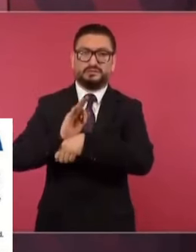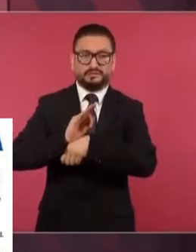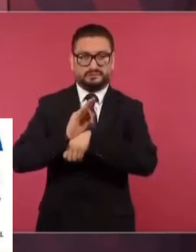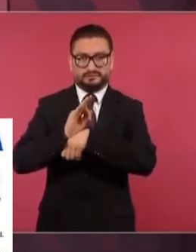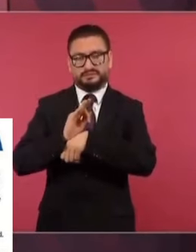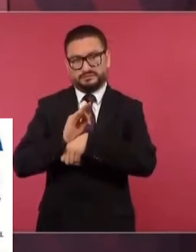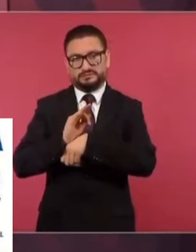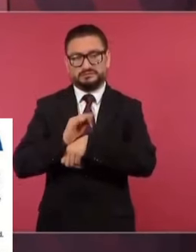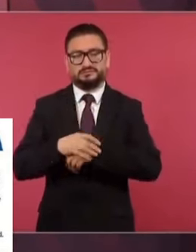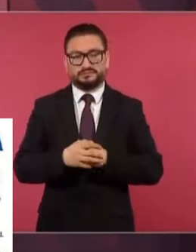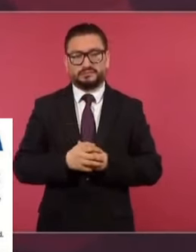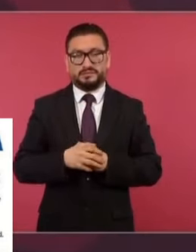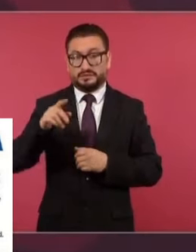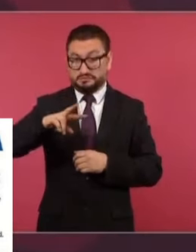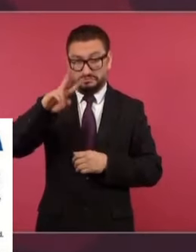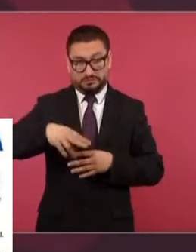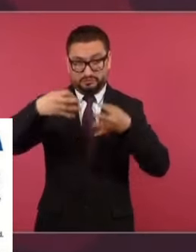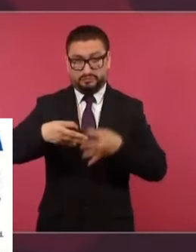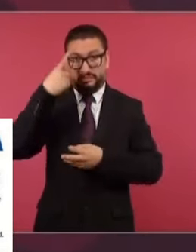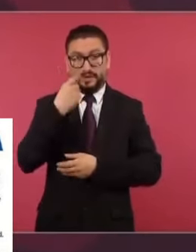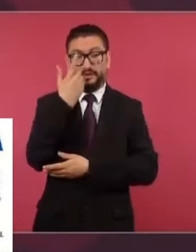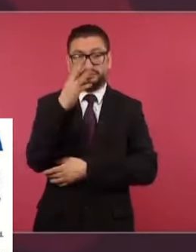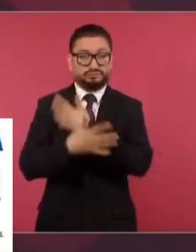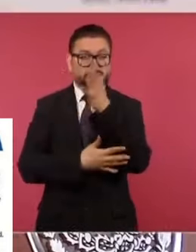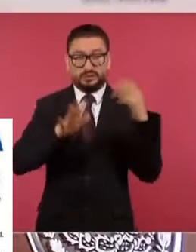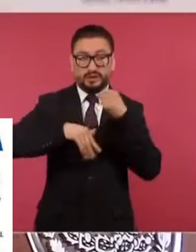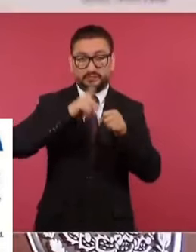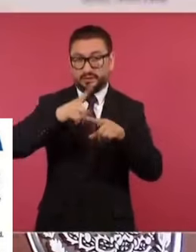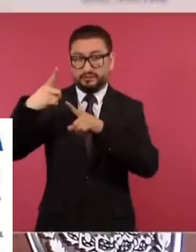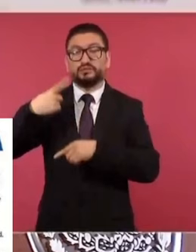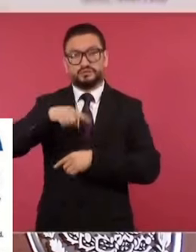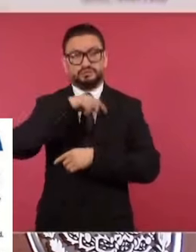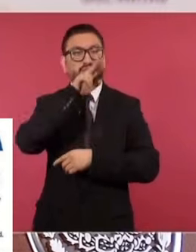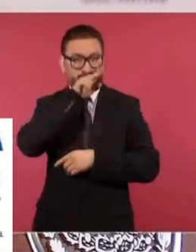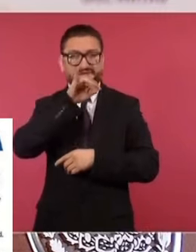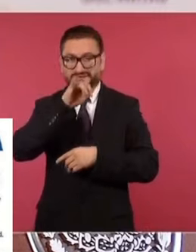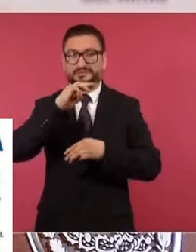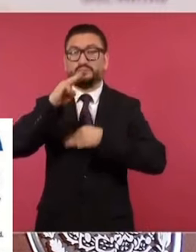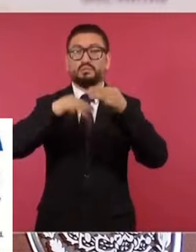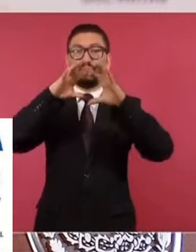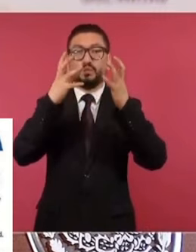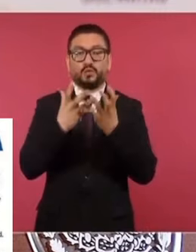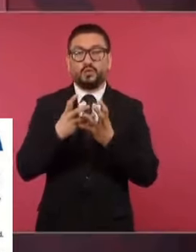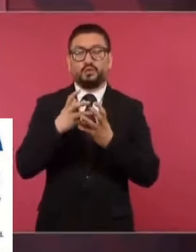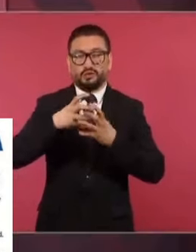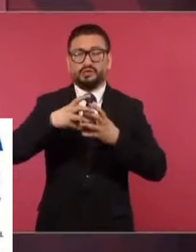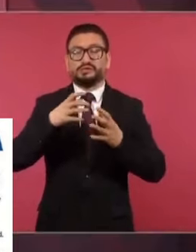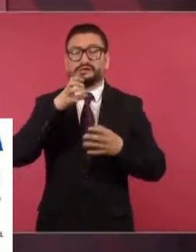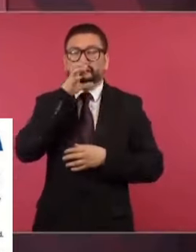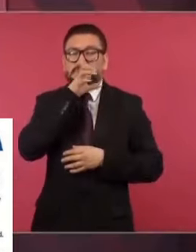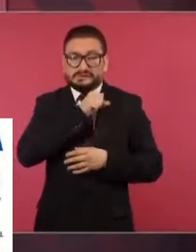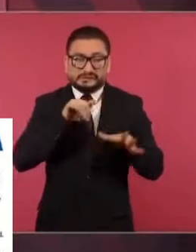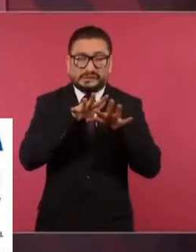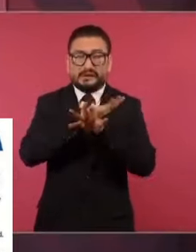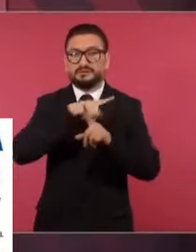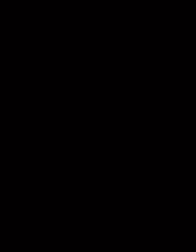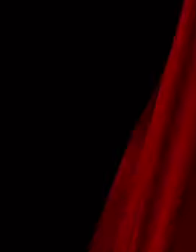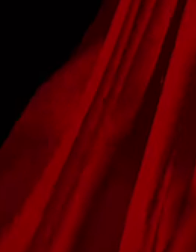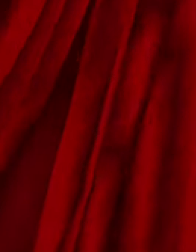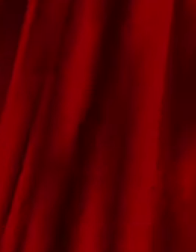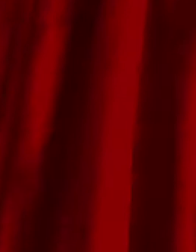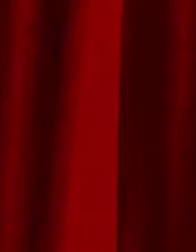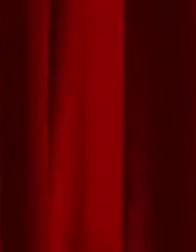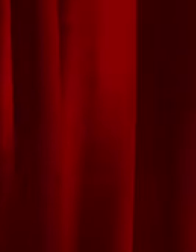con autenticidad el medio ambiente, que sí están preocupados por el cambio climático. Ojalá y nos ayuden, que se enteren.